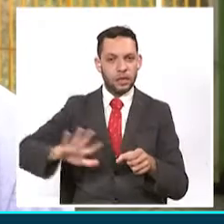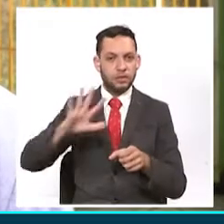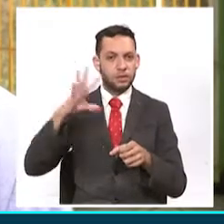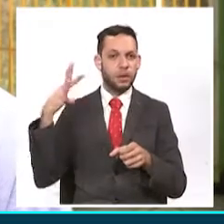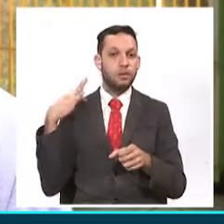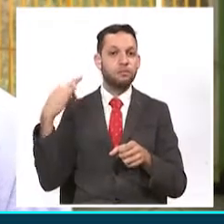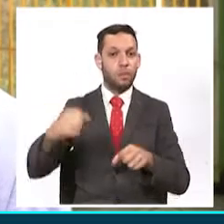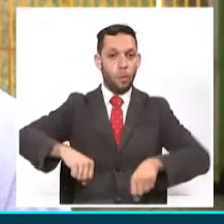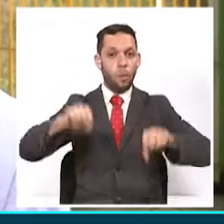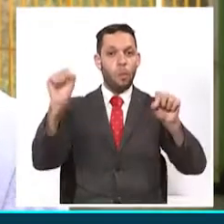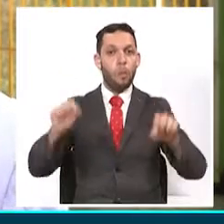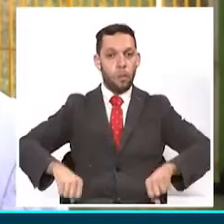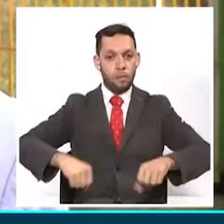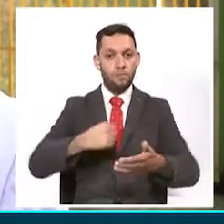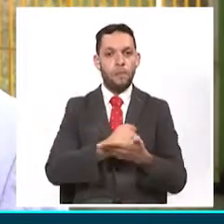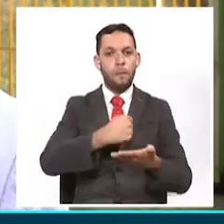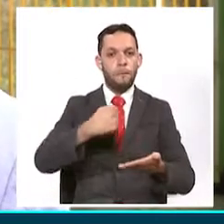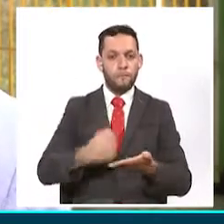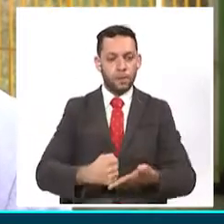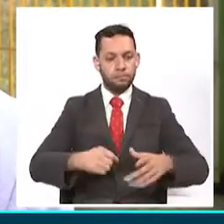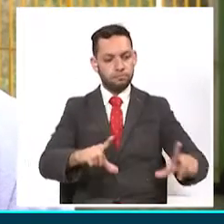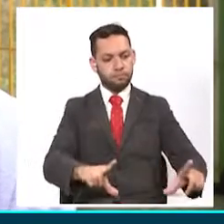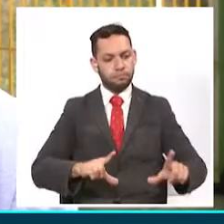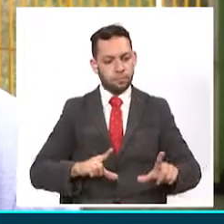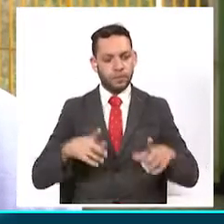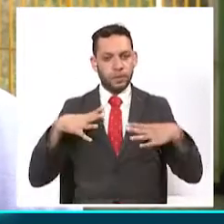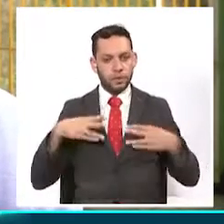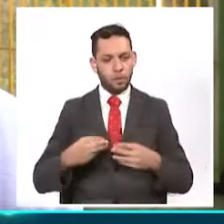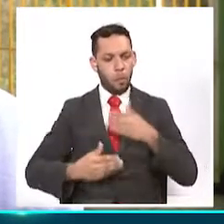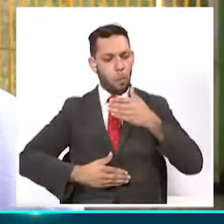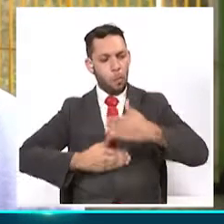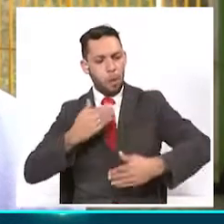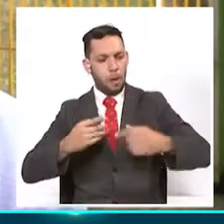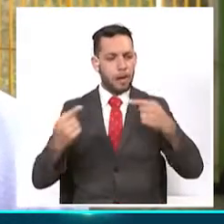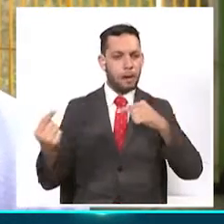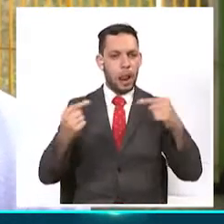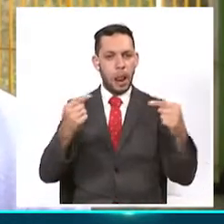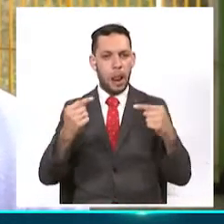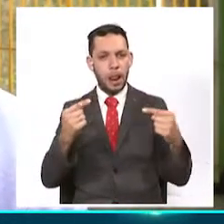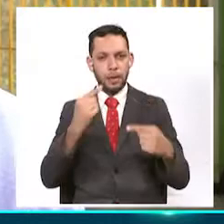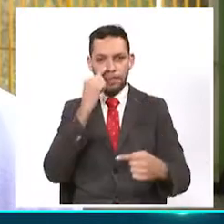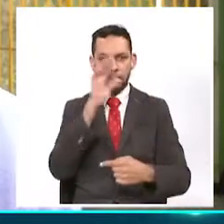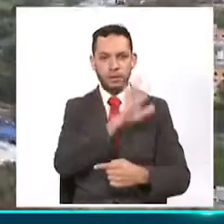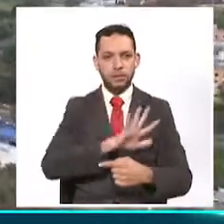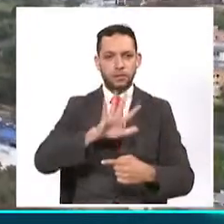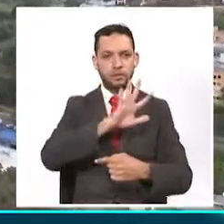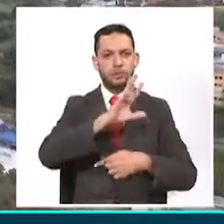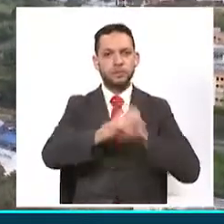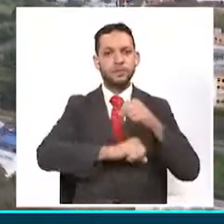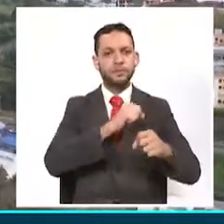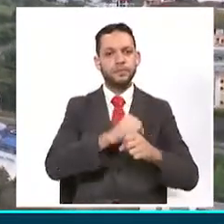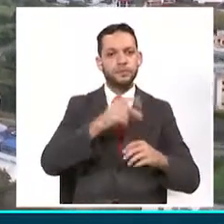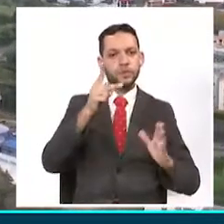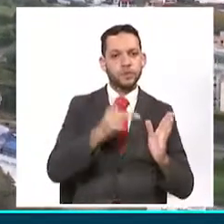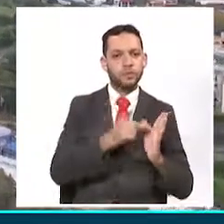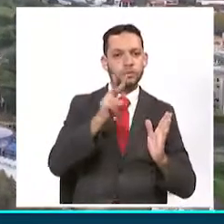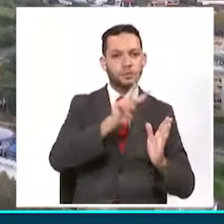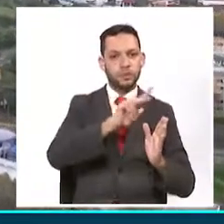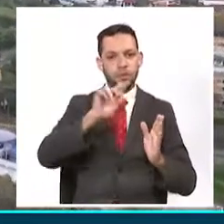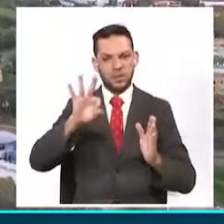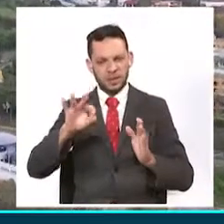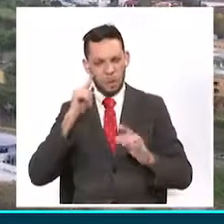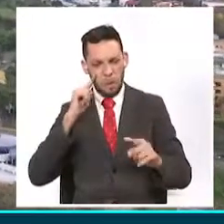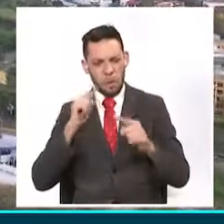ir que nos vamos llevando hacia Juegos Nacionales 2023. Si se tiene en cuenta el gran